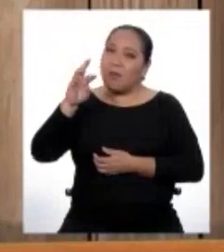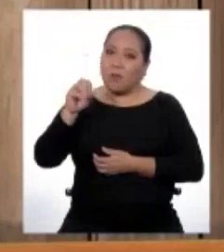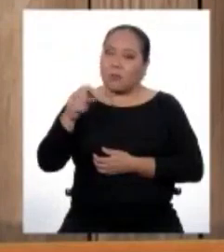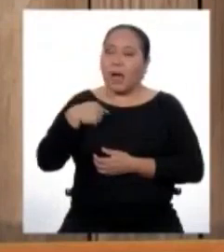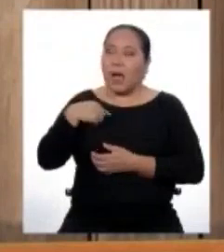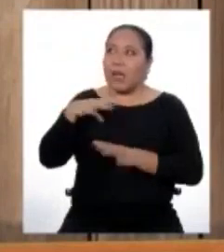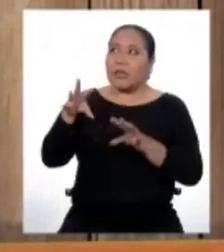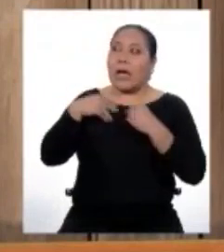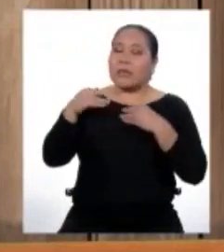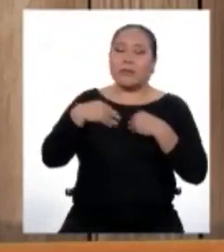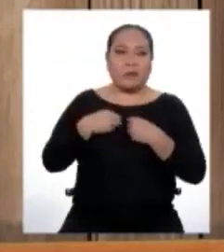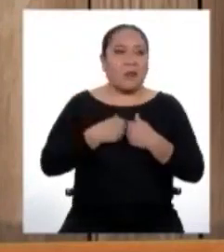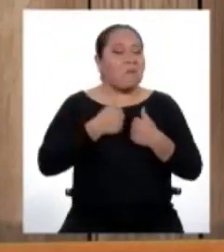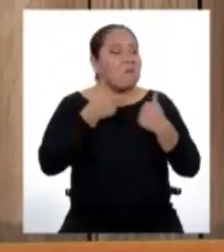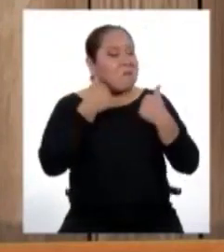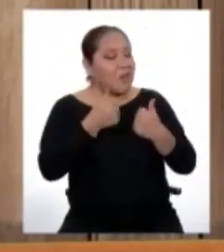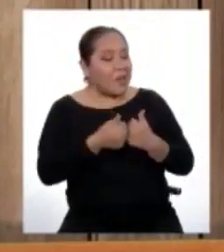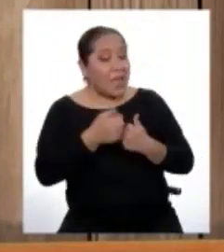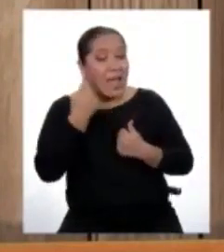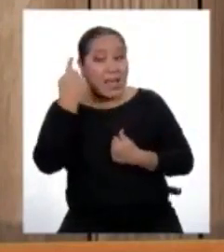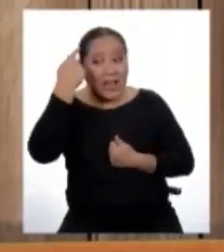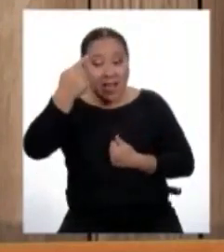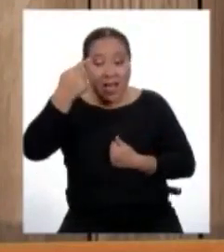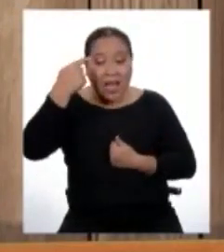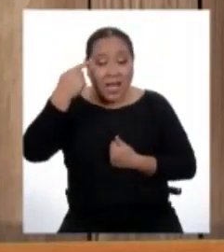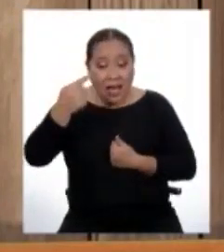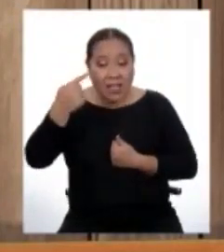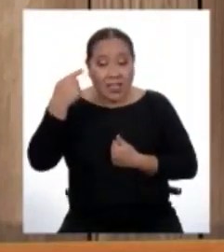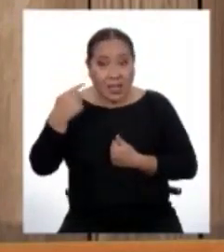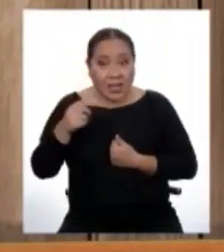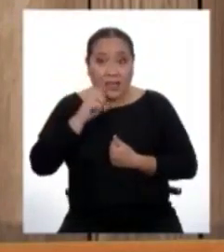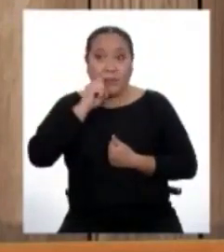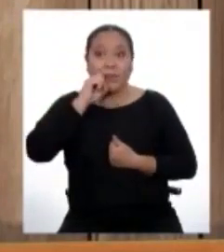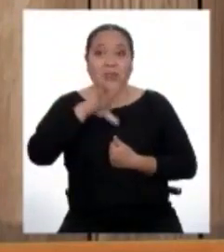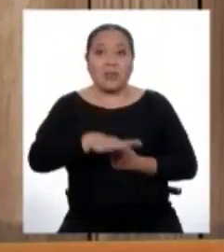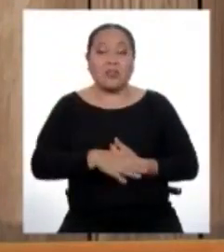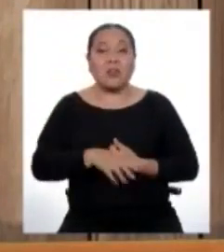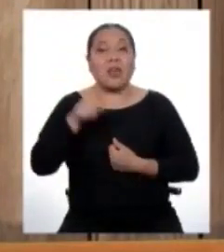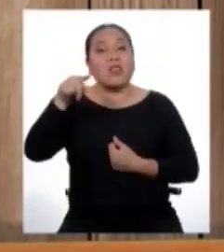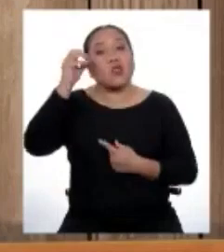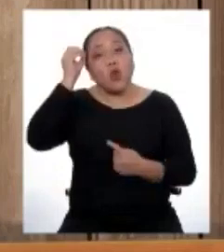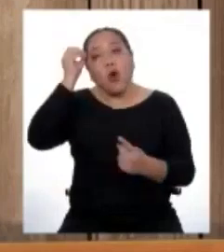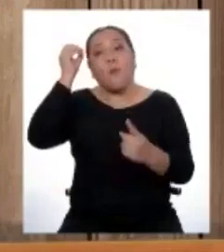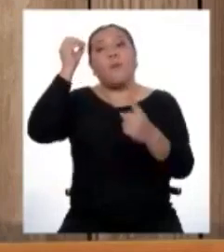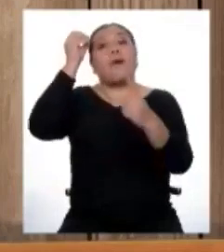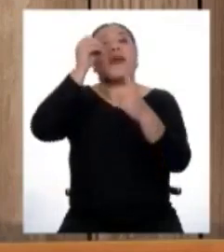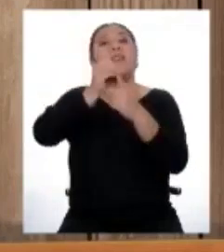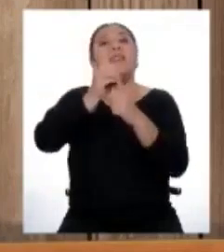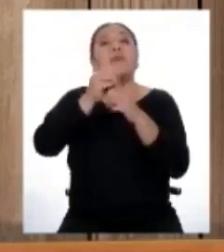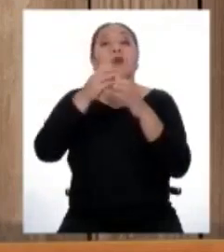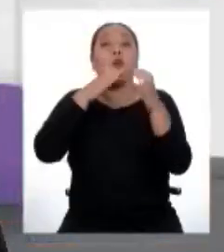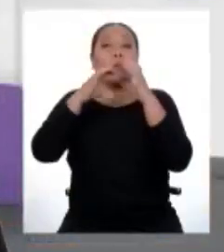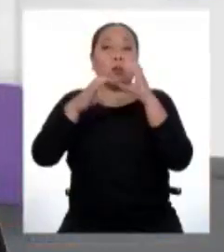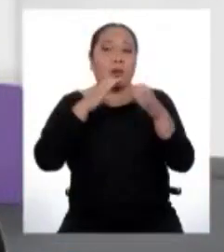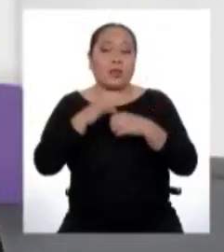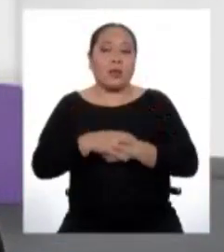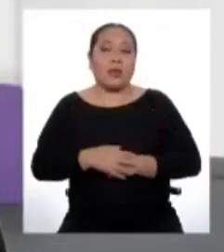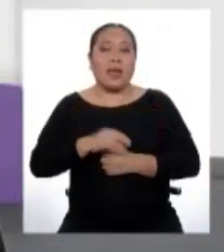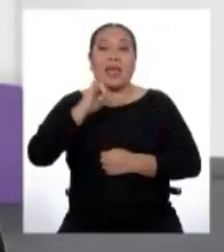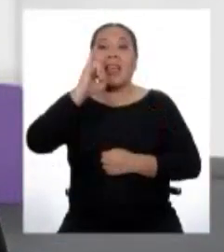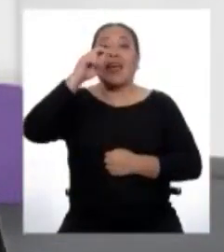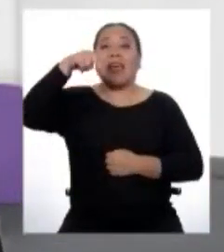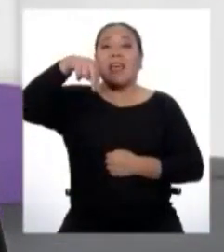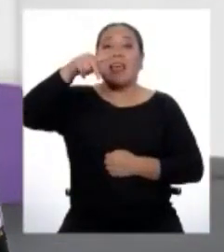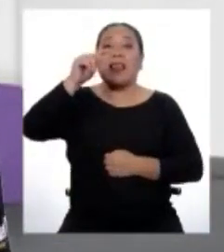alegra. A todas estas cosas que hemos dicho se le llama intención comunicativa. ¡Eso está